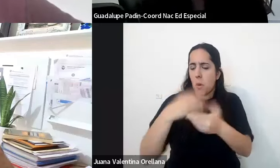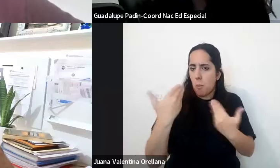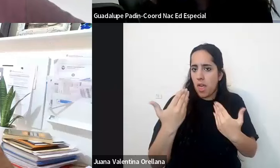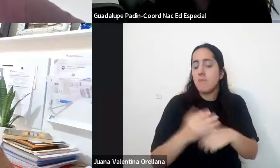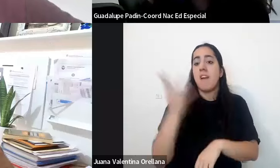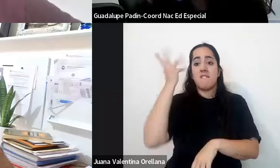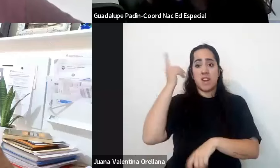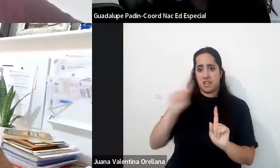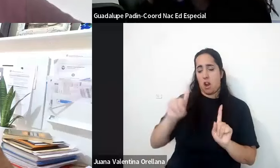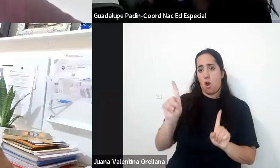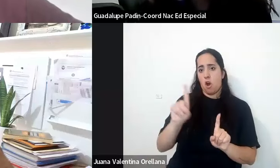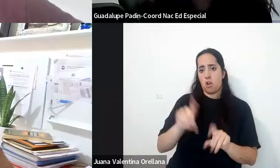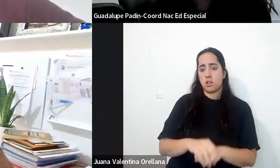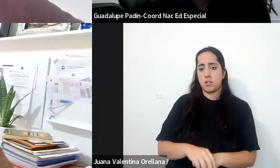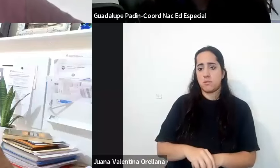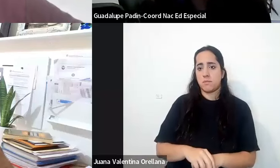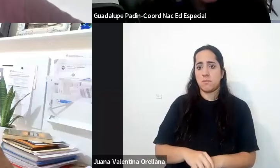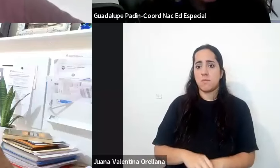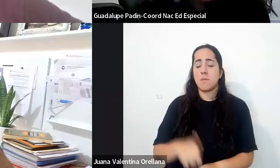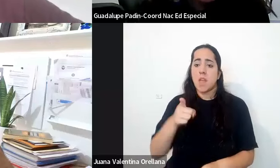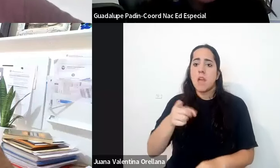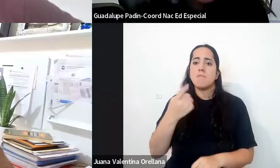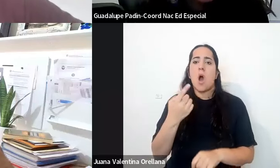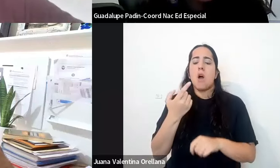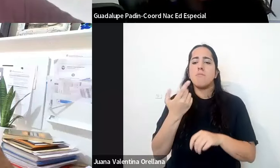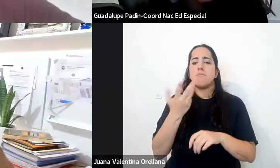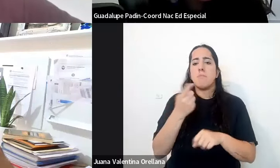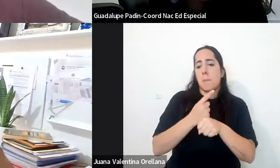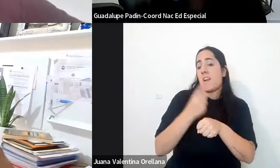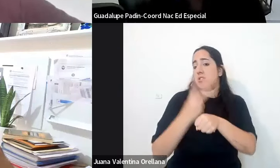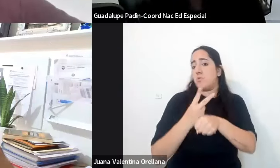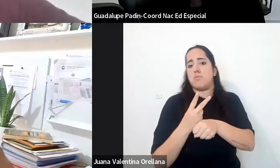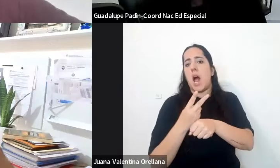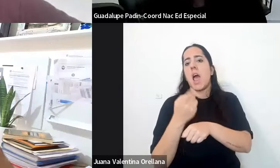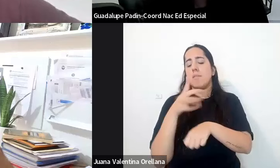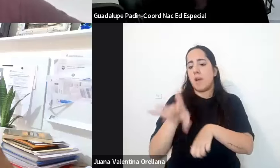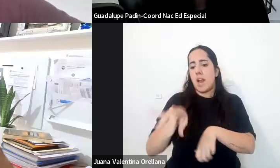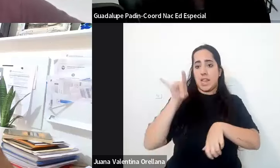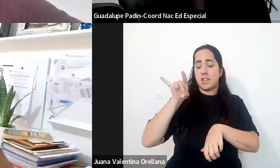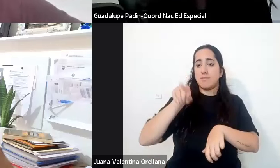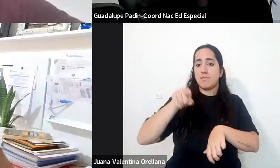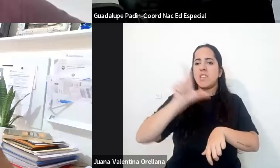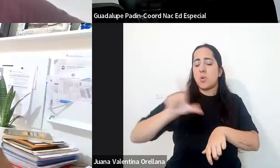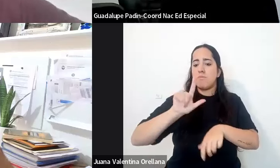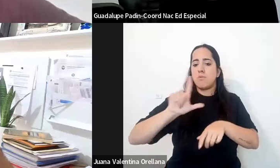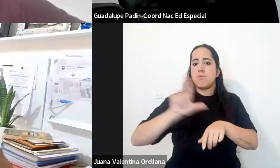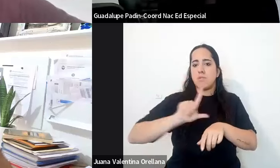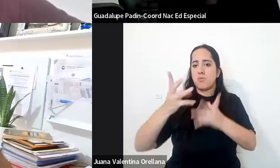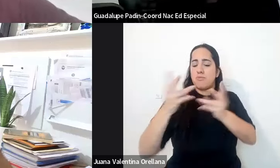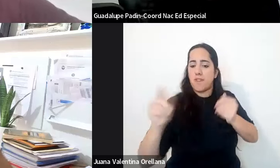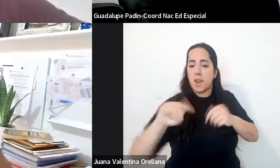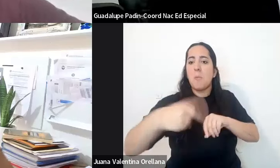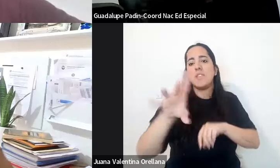el nivel elegido en la formación docente luego de la licenciatura es el que determina